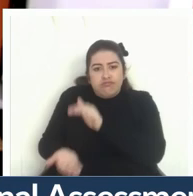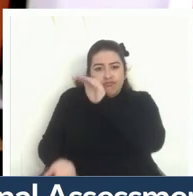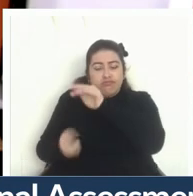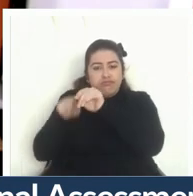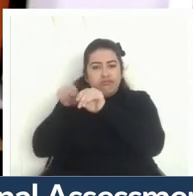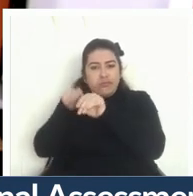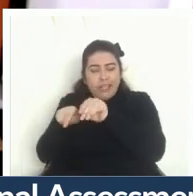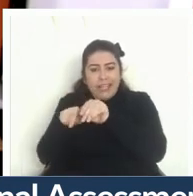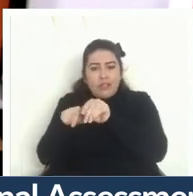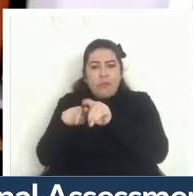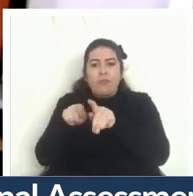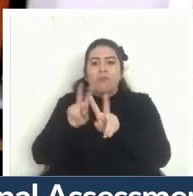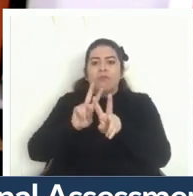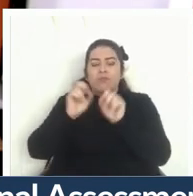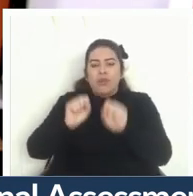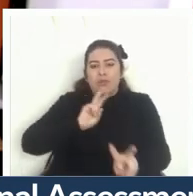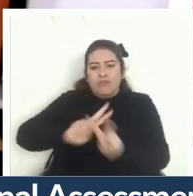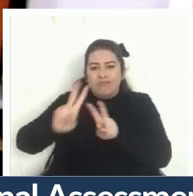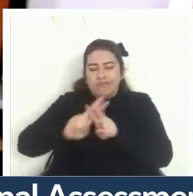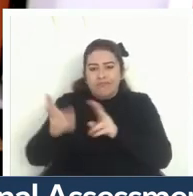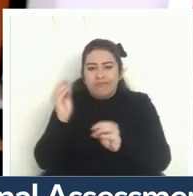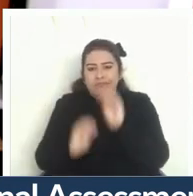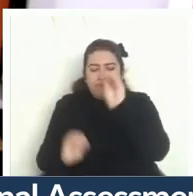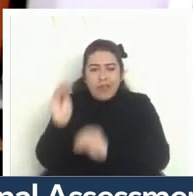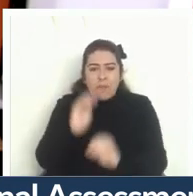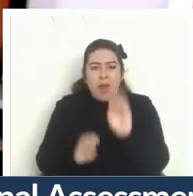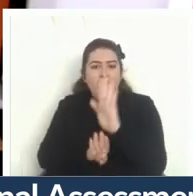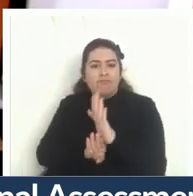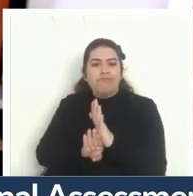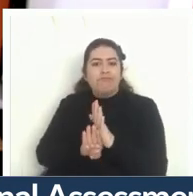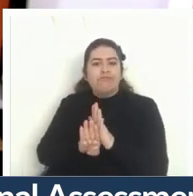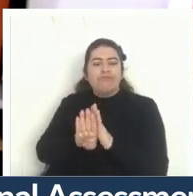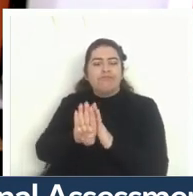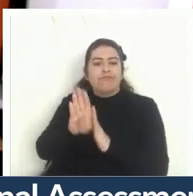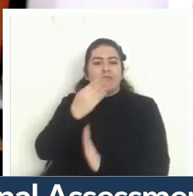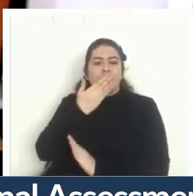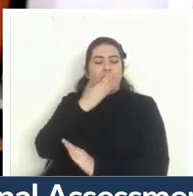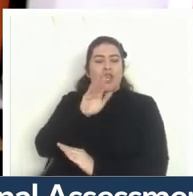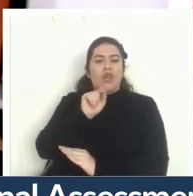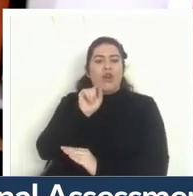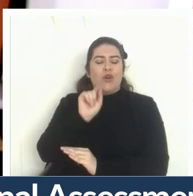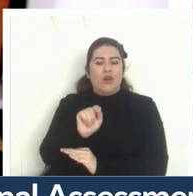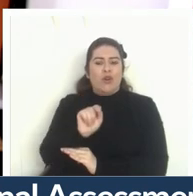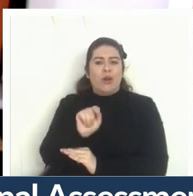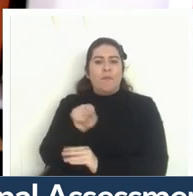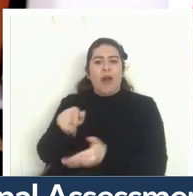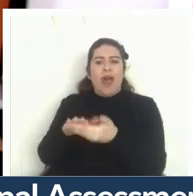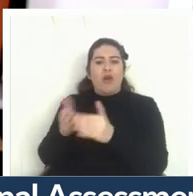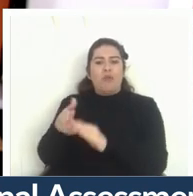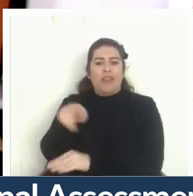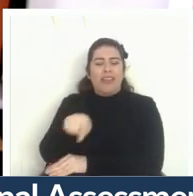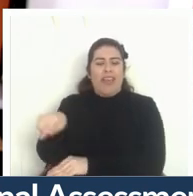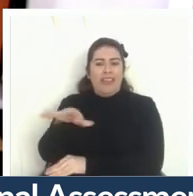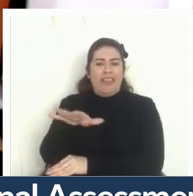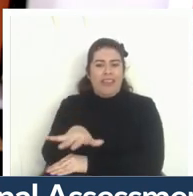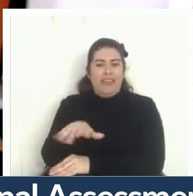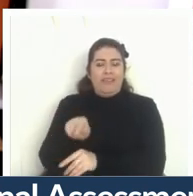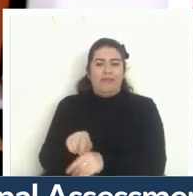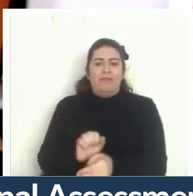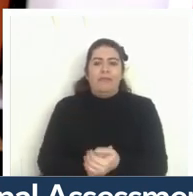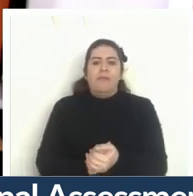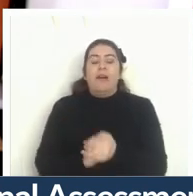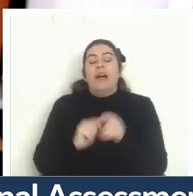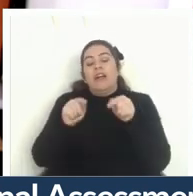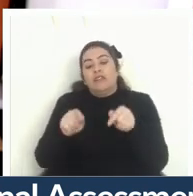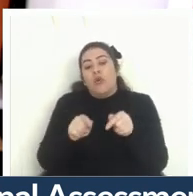actuar para mejorar las cosas para la comunidad y creo que esa es una forma